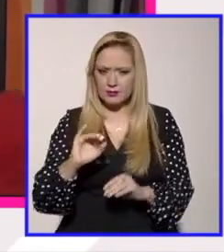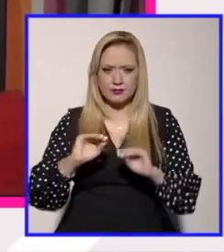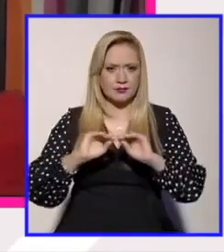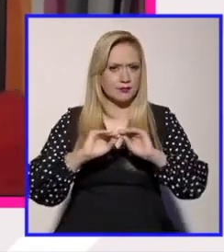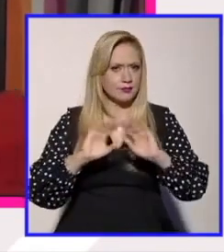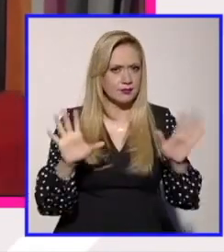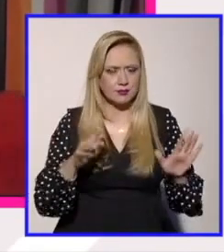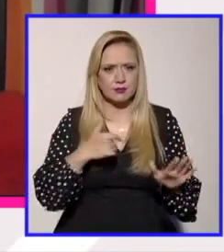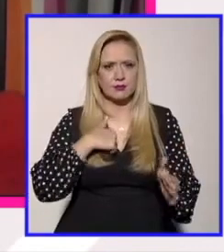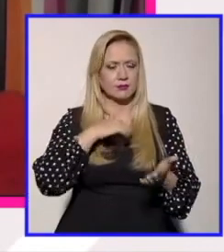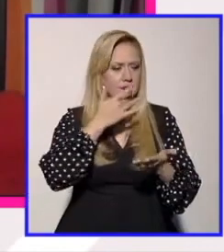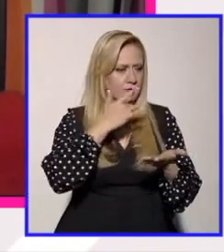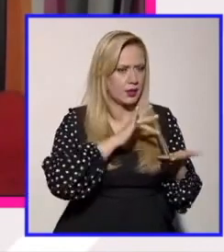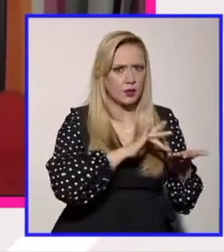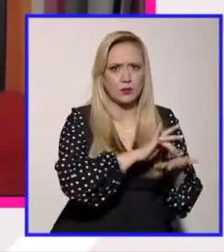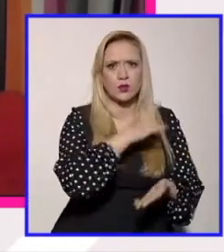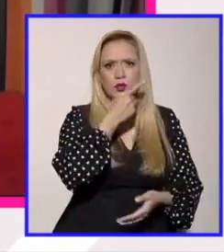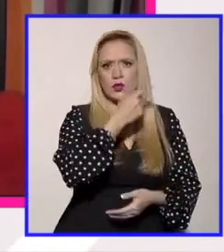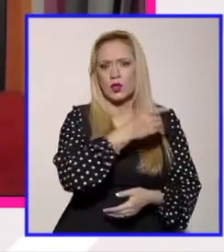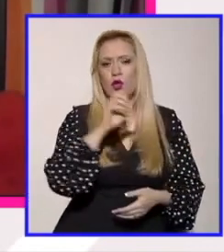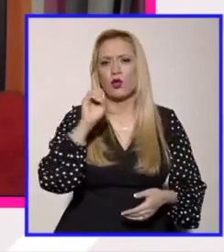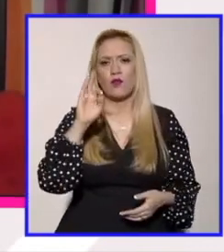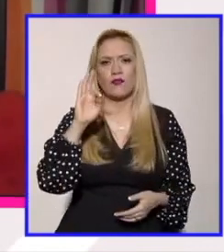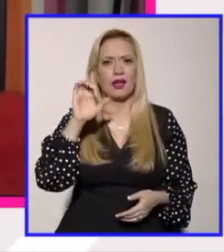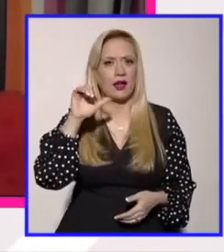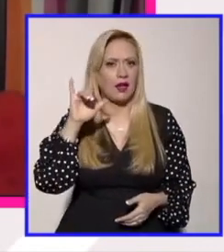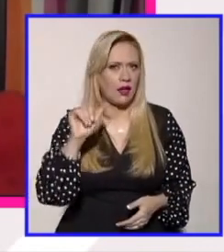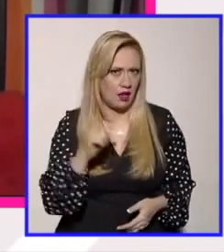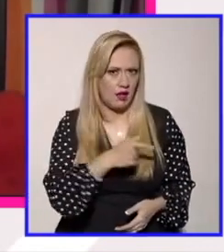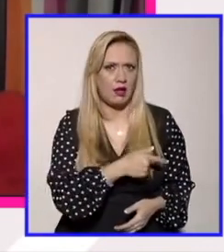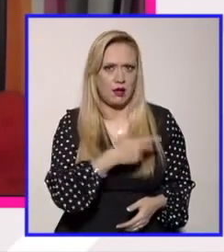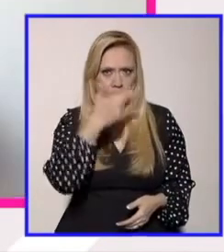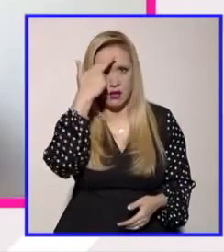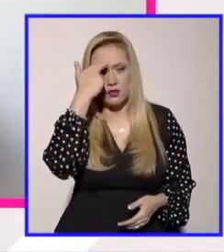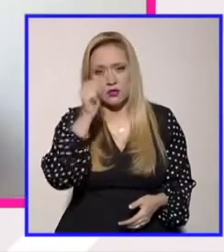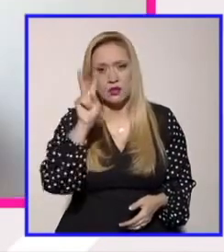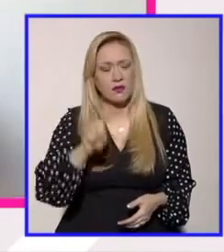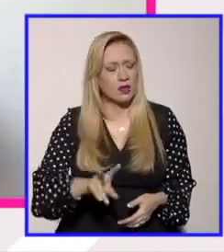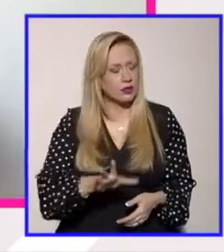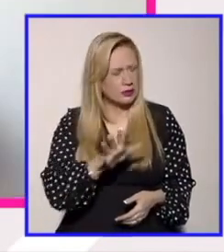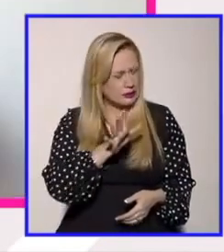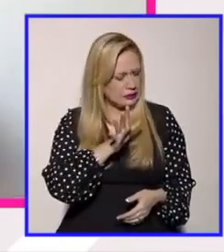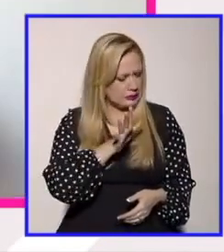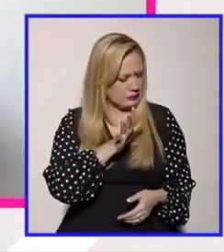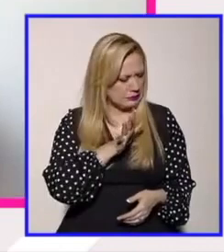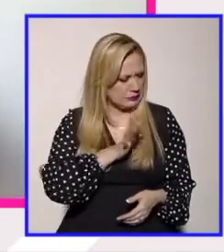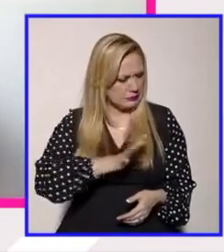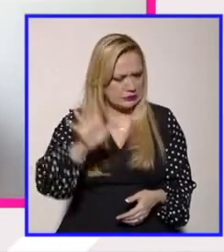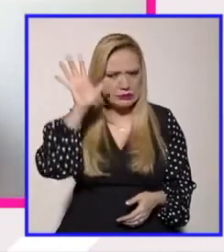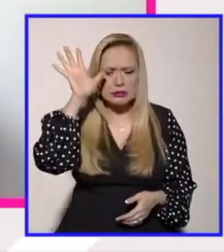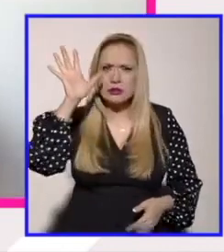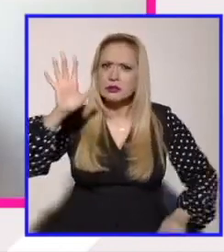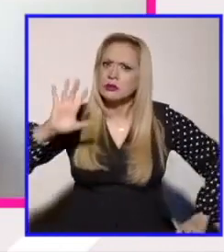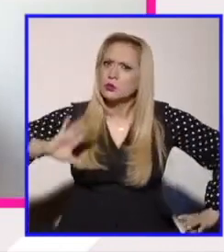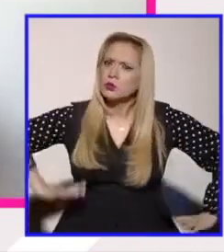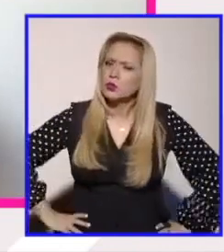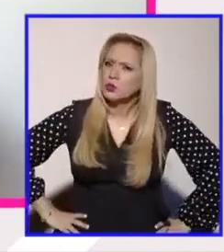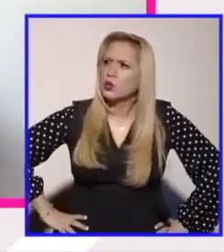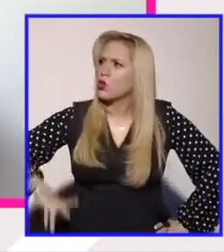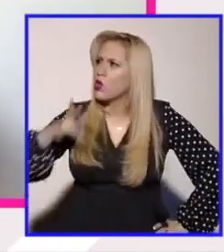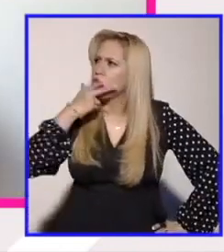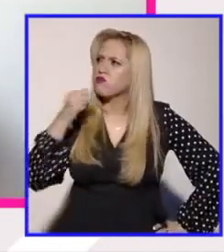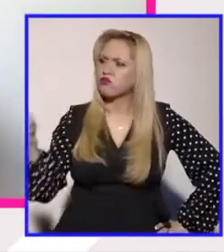respaldar totalmente lo que está diciendo ahorita Ofelia a mí me parece increíble que teniendo el patriarcado encima haya